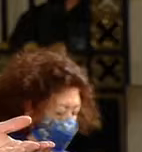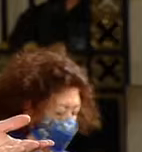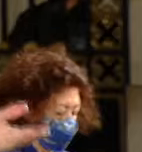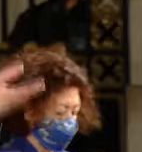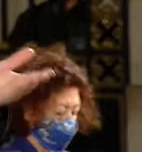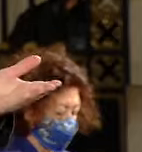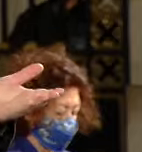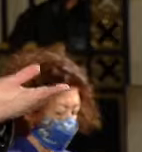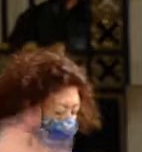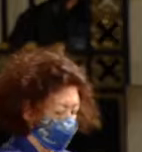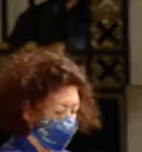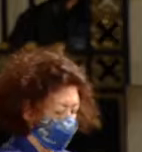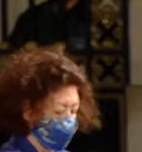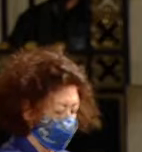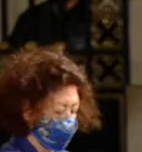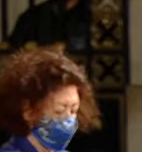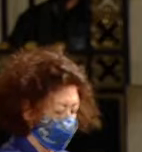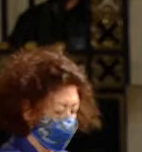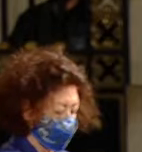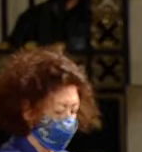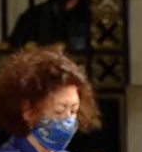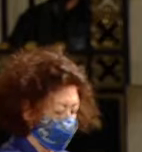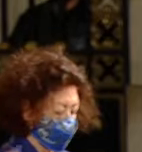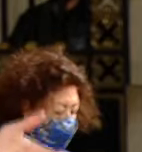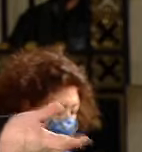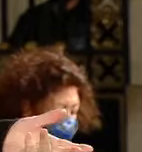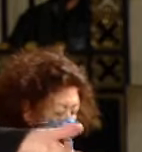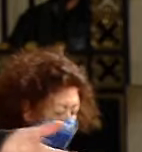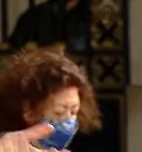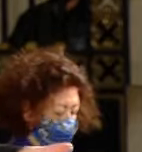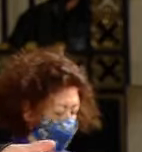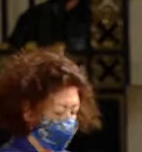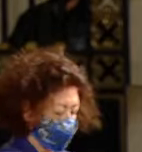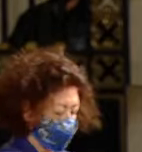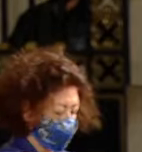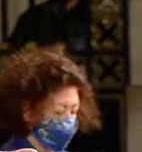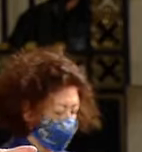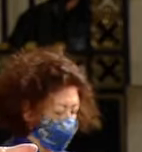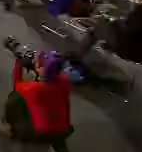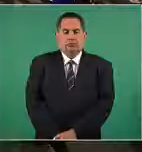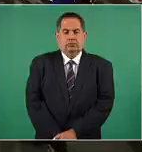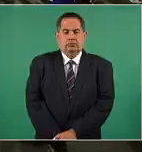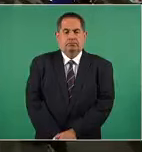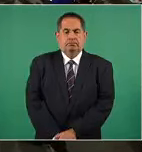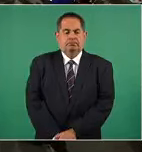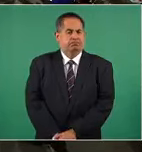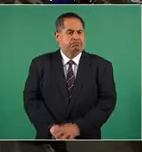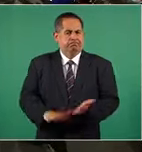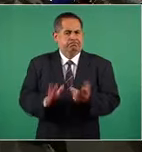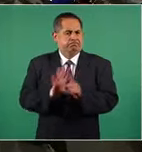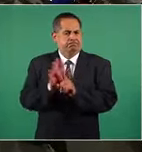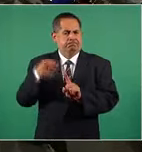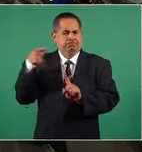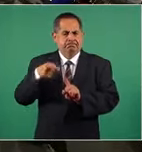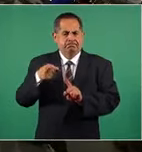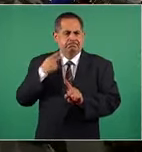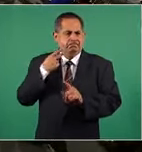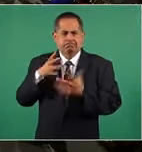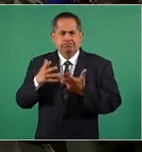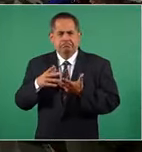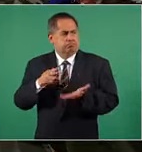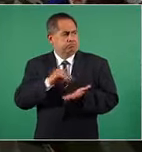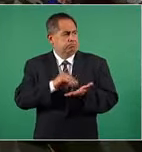los recursos que su gobierno destina para ese rubro. ¿Cuál es entonces la política pública en este sentido? ¿Cómo vamos a